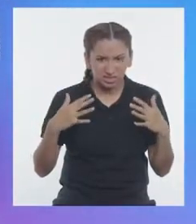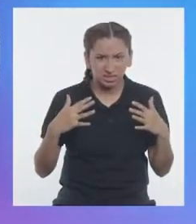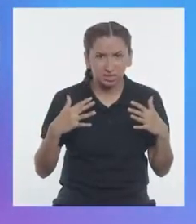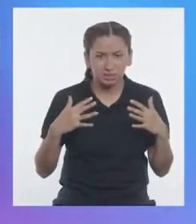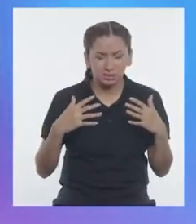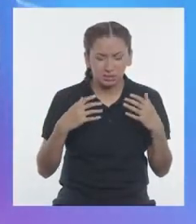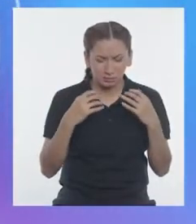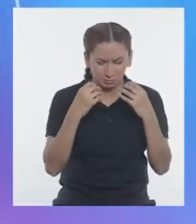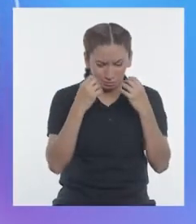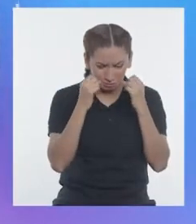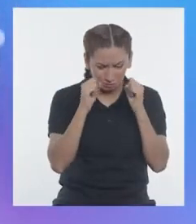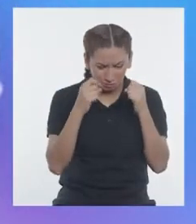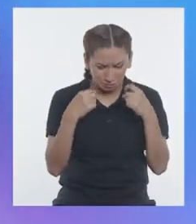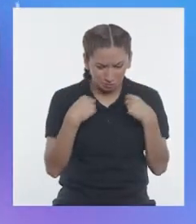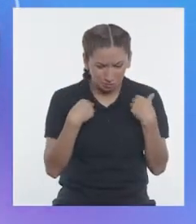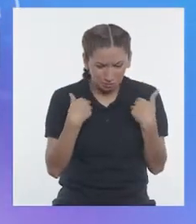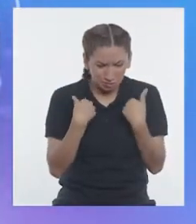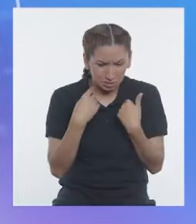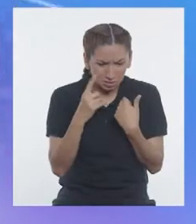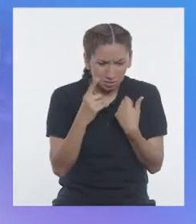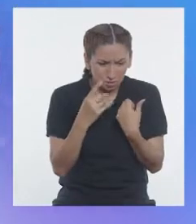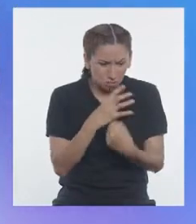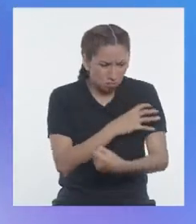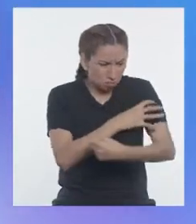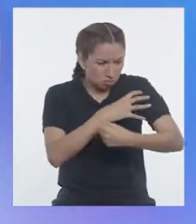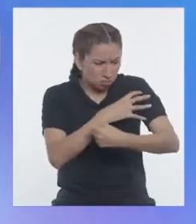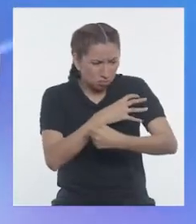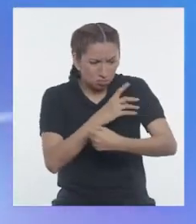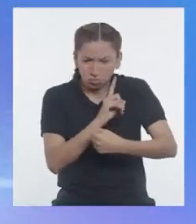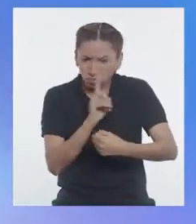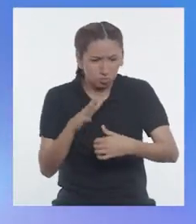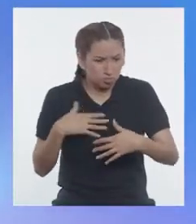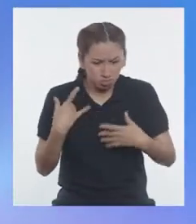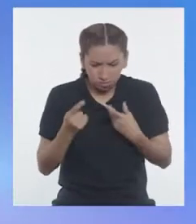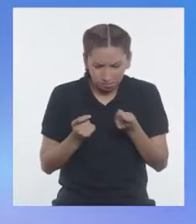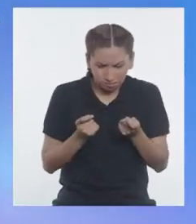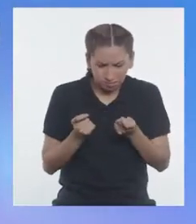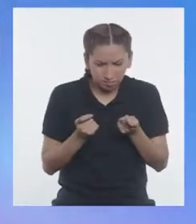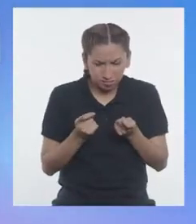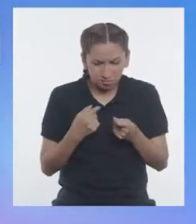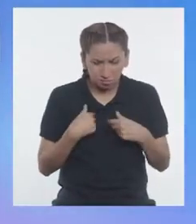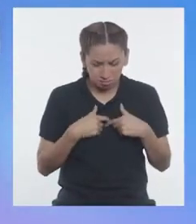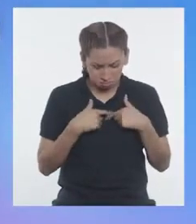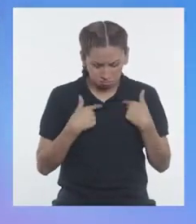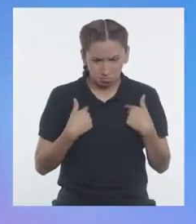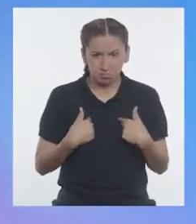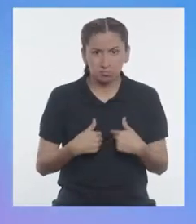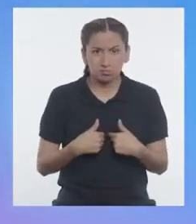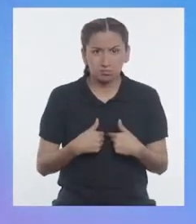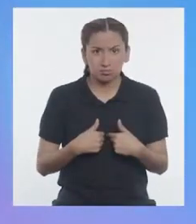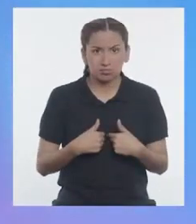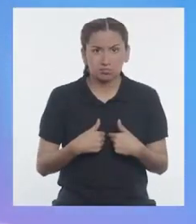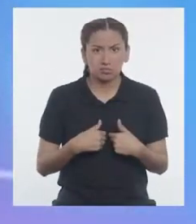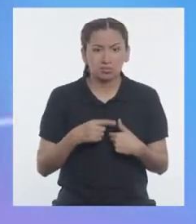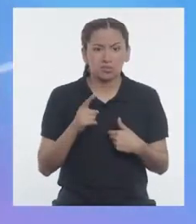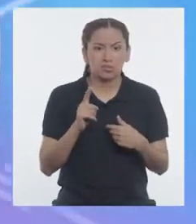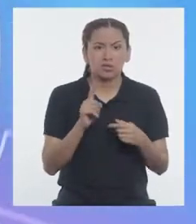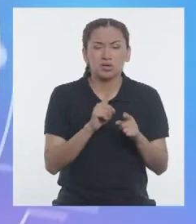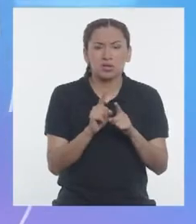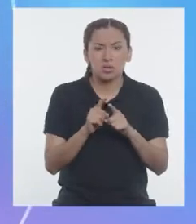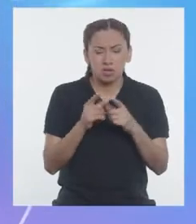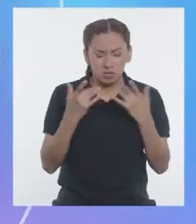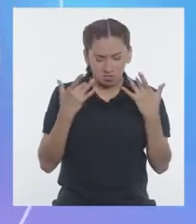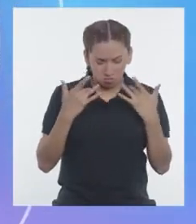Tengo un poder que no controlo. Mi corazón es un